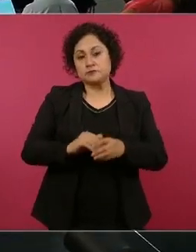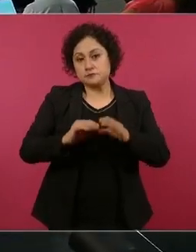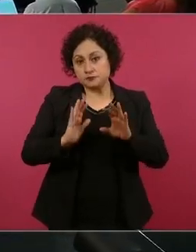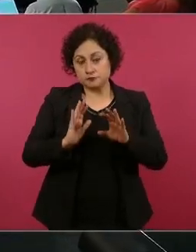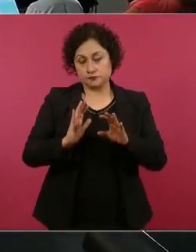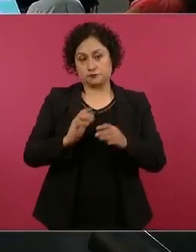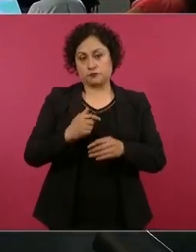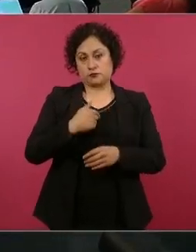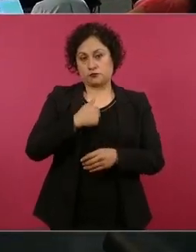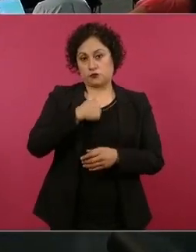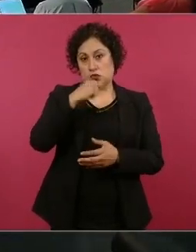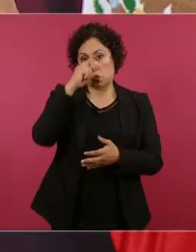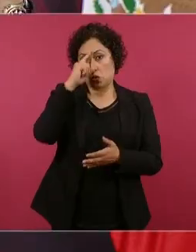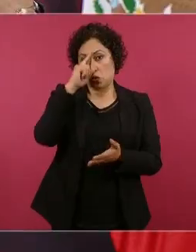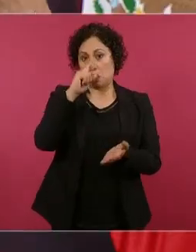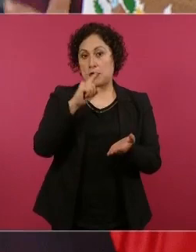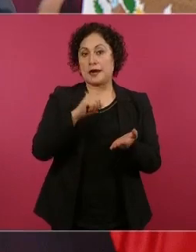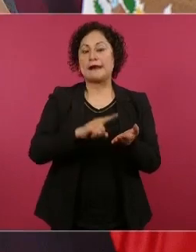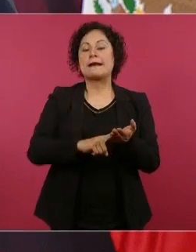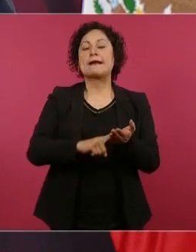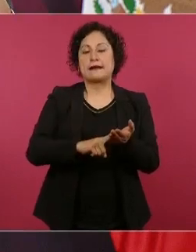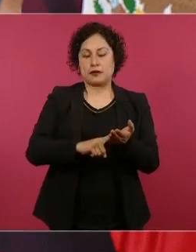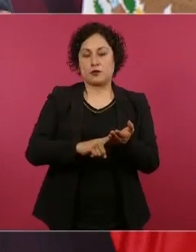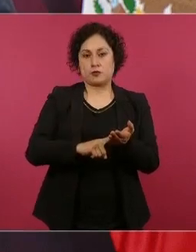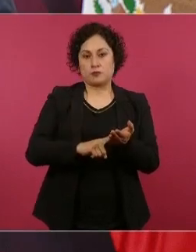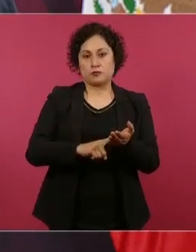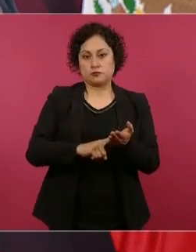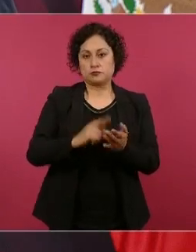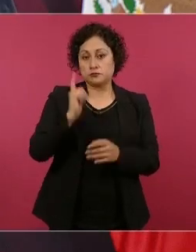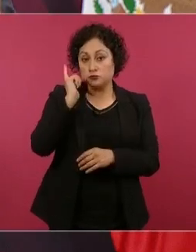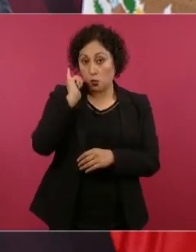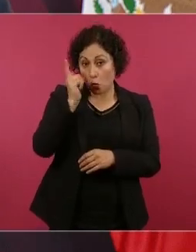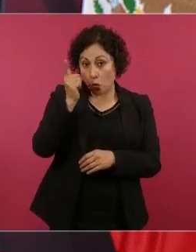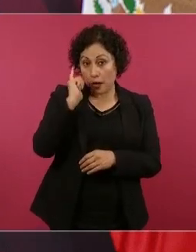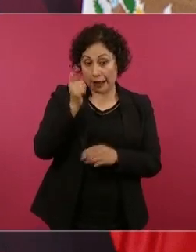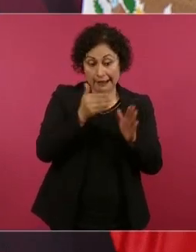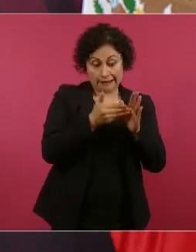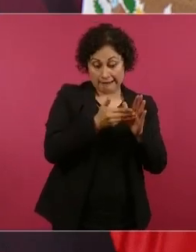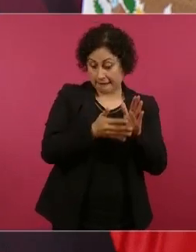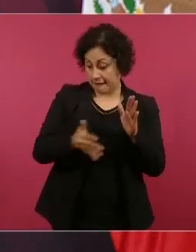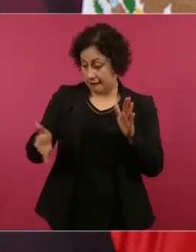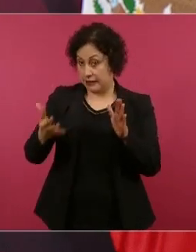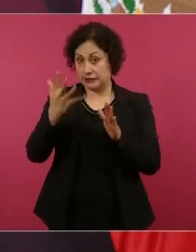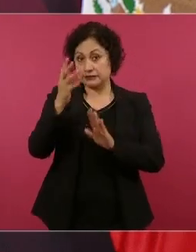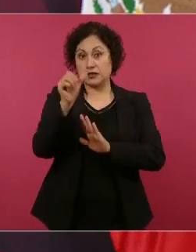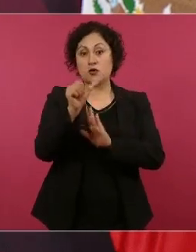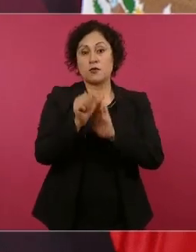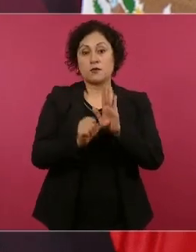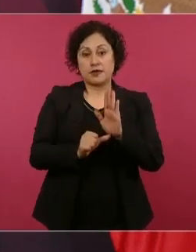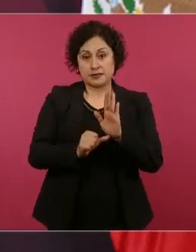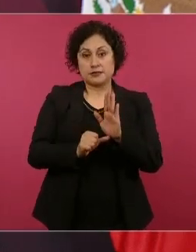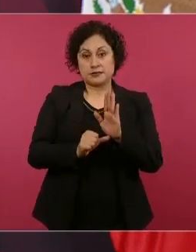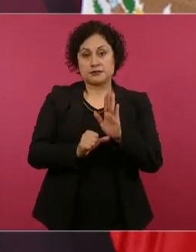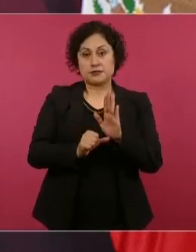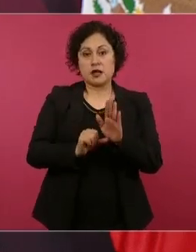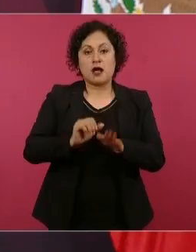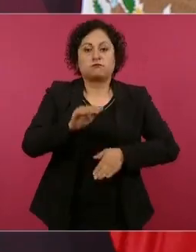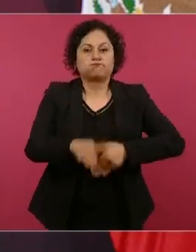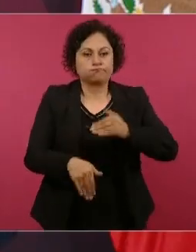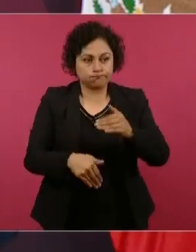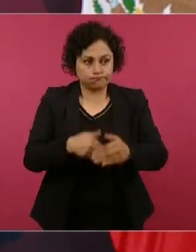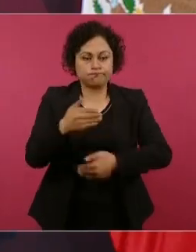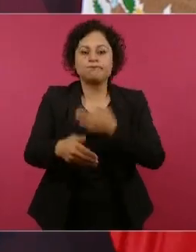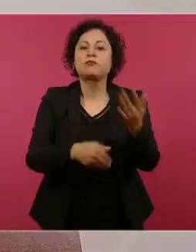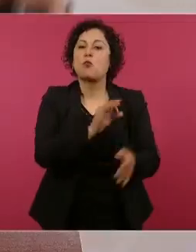que en el tiempo que nos falta podamos avanzar. Está